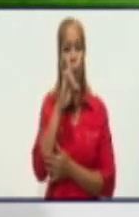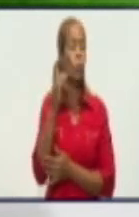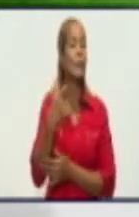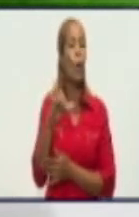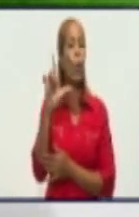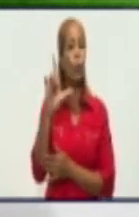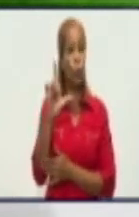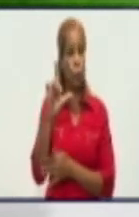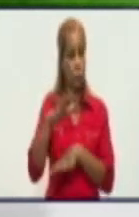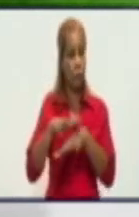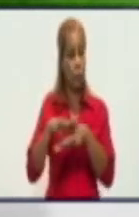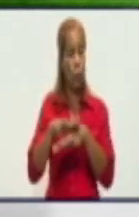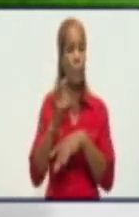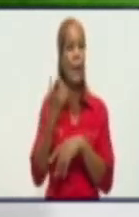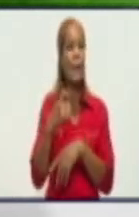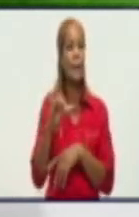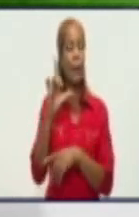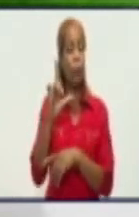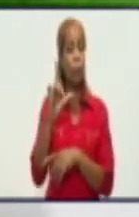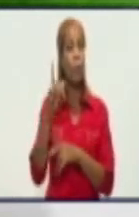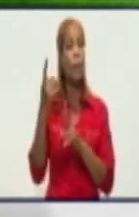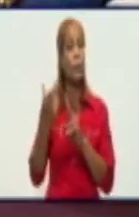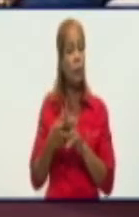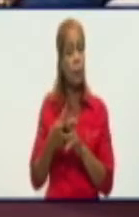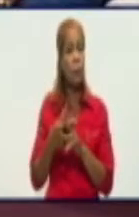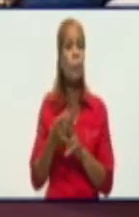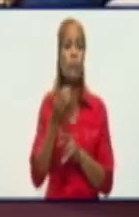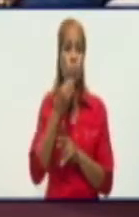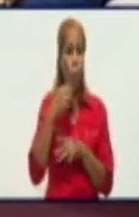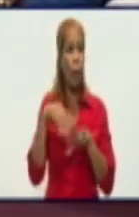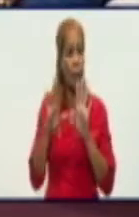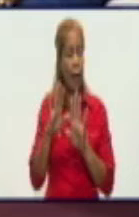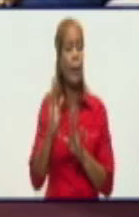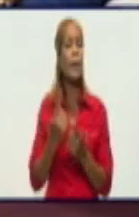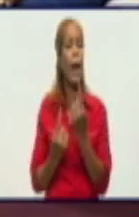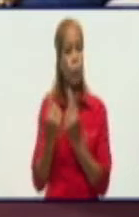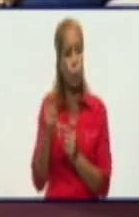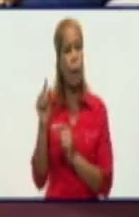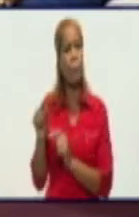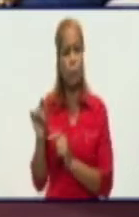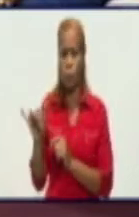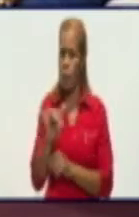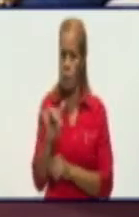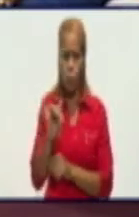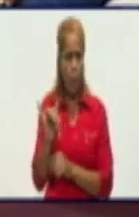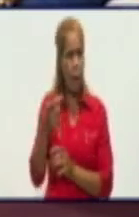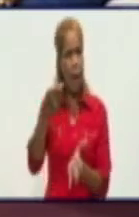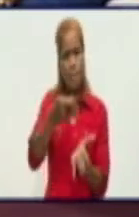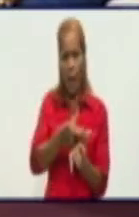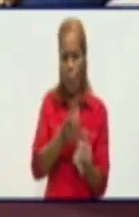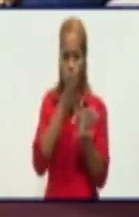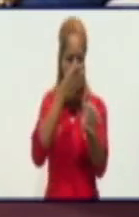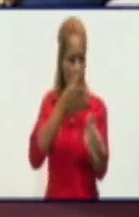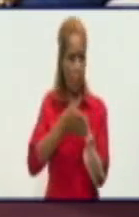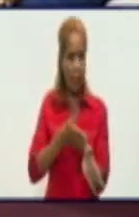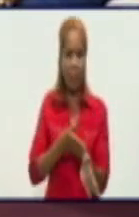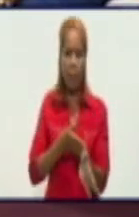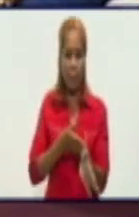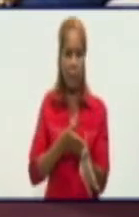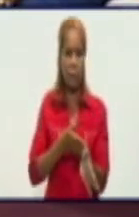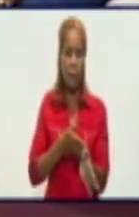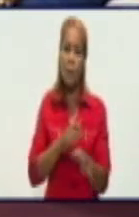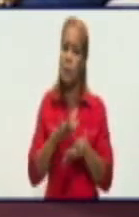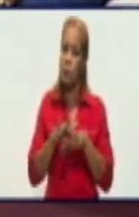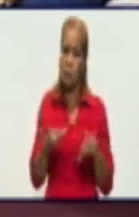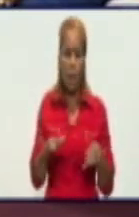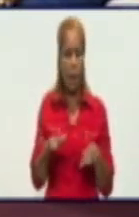y hay contribuyentes que quizás disciplinadamente ya han aportado el pago de las obligaciones en el mes de julio, no pasa nada. Si usted ya aportó estas obligaciones, digamos,